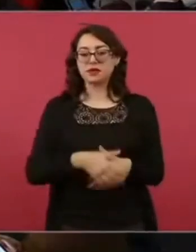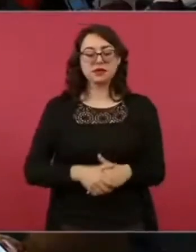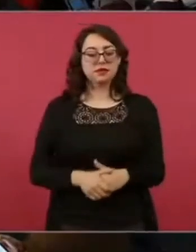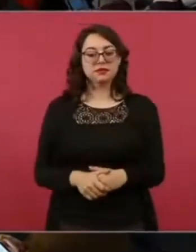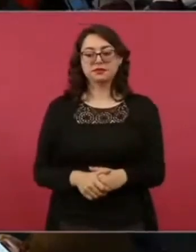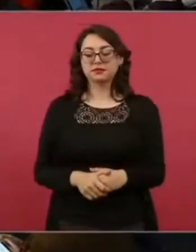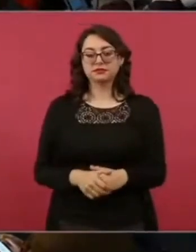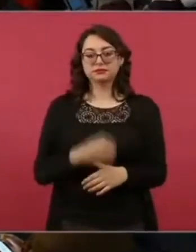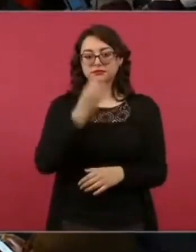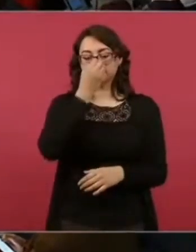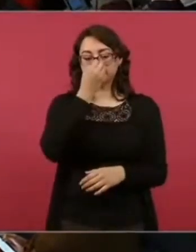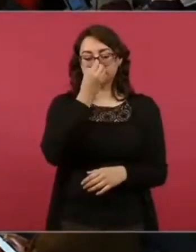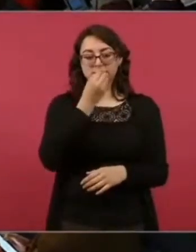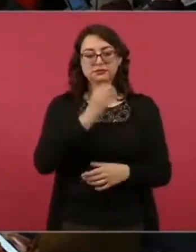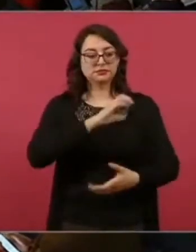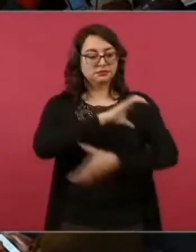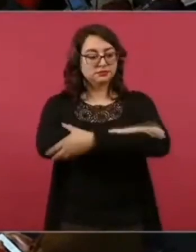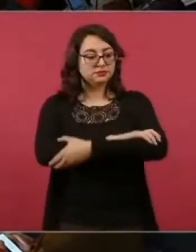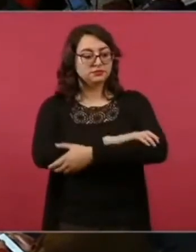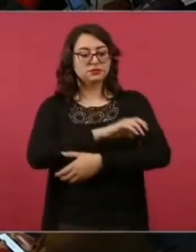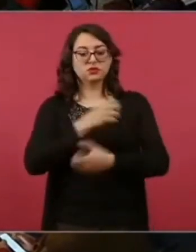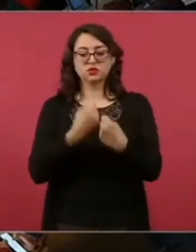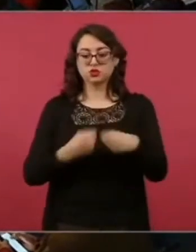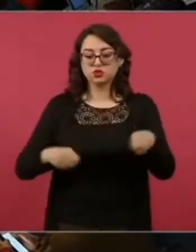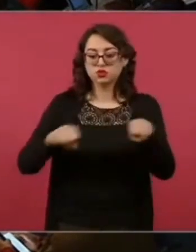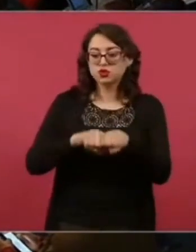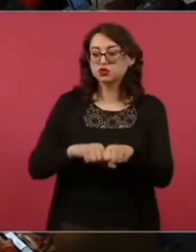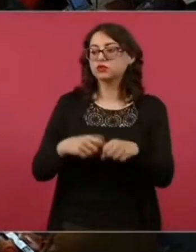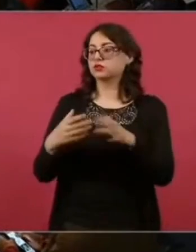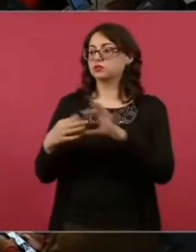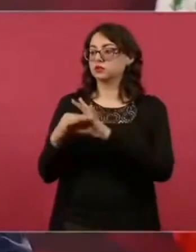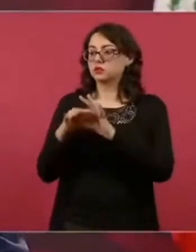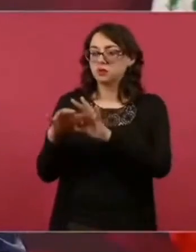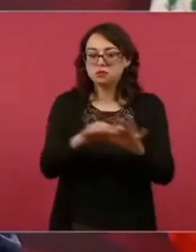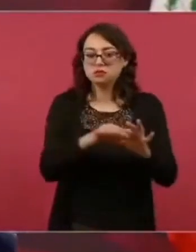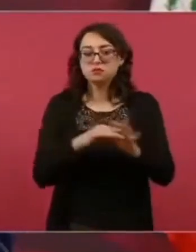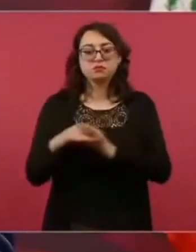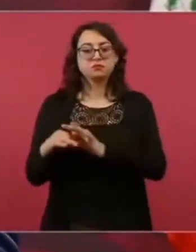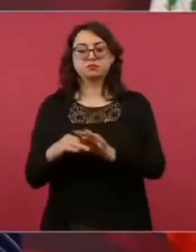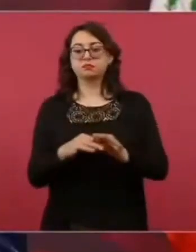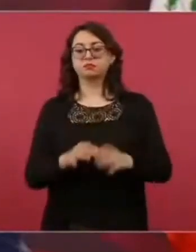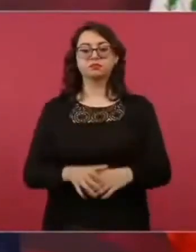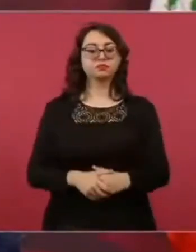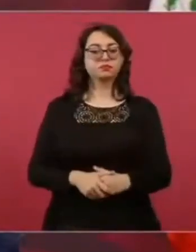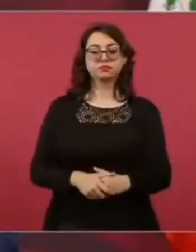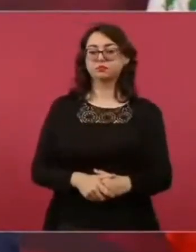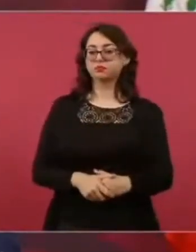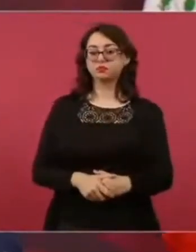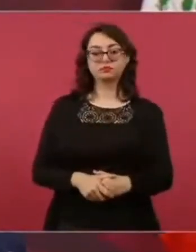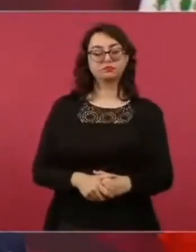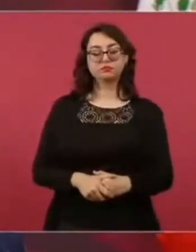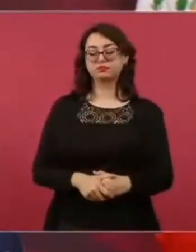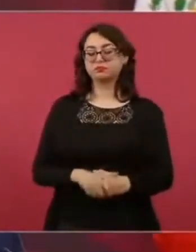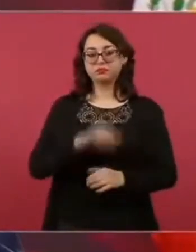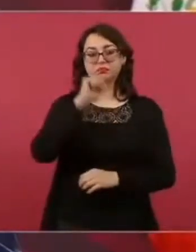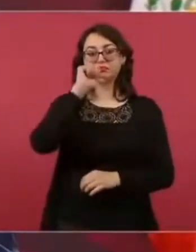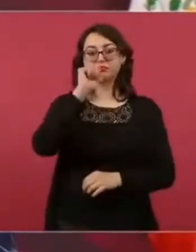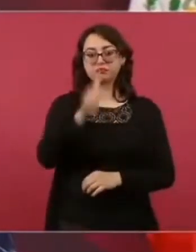sin sustento sin apoyo del pueblo con los medios en contra